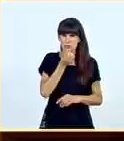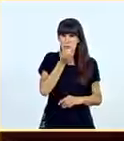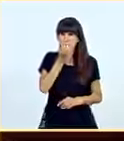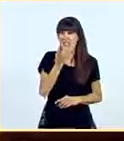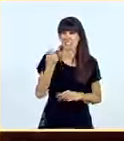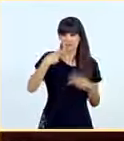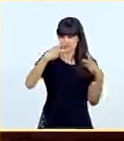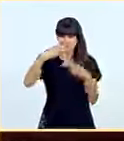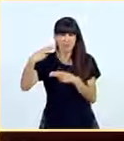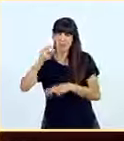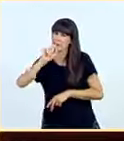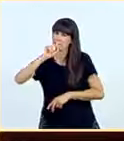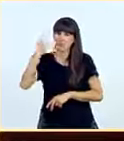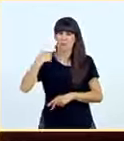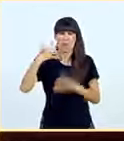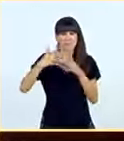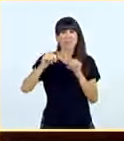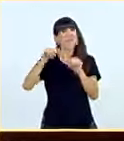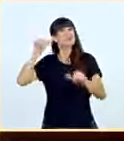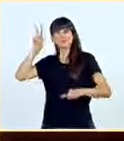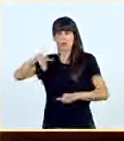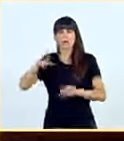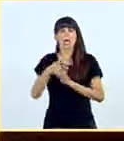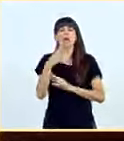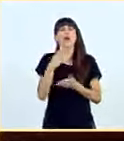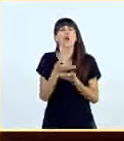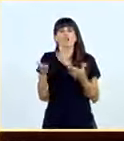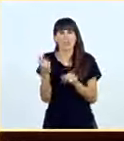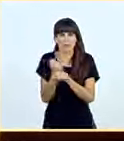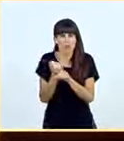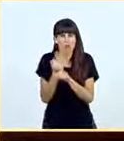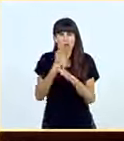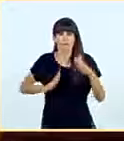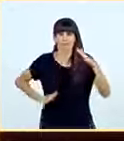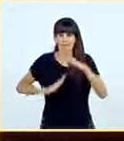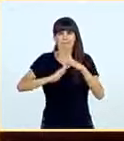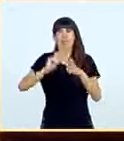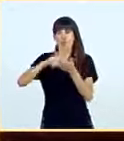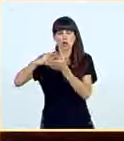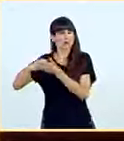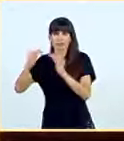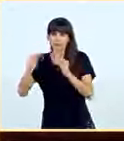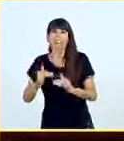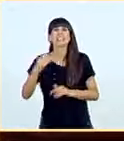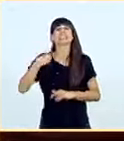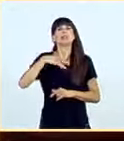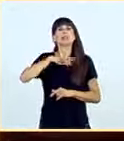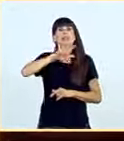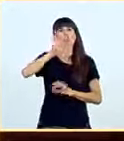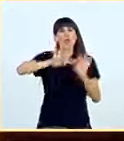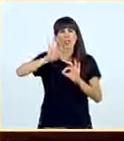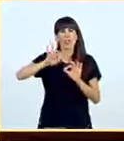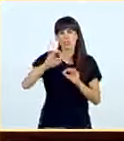Administración. Paralizaron las ofertas de empleo, prohibieron las contrataciones y rebajaron un 5% el sueldo de todos los